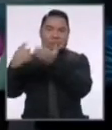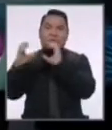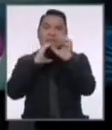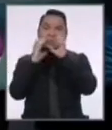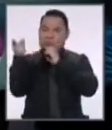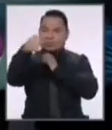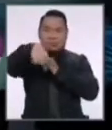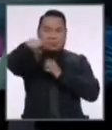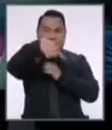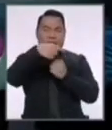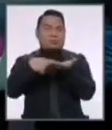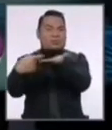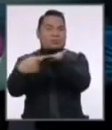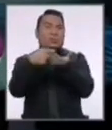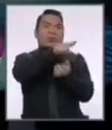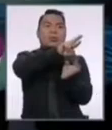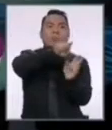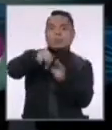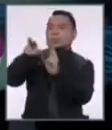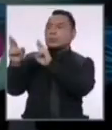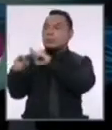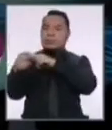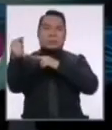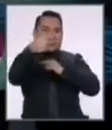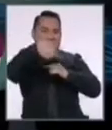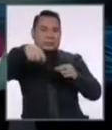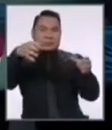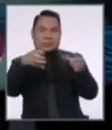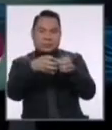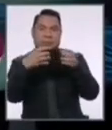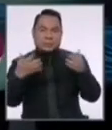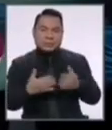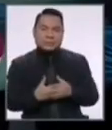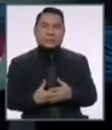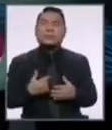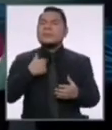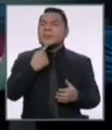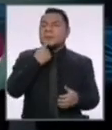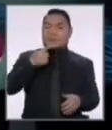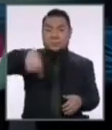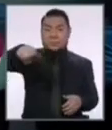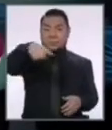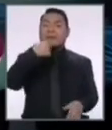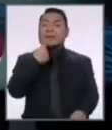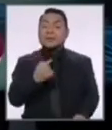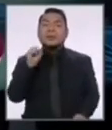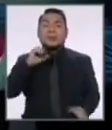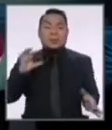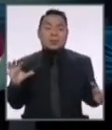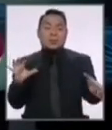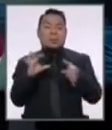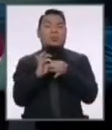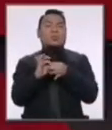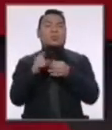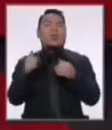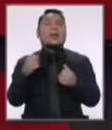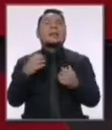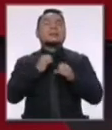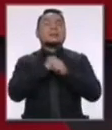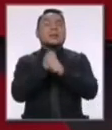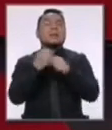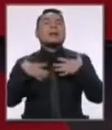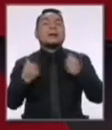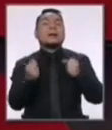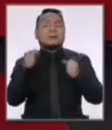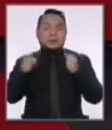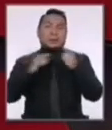constructivo y de propuestas. Por ejemplo, varios de ustedes han mencionado que sería bueno unificar los sistemas de salud como consecuencia